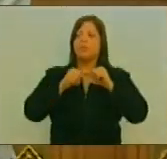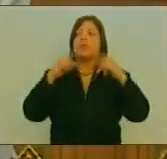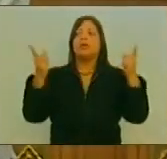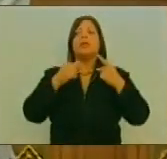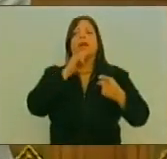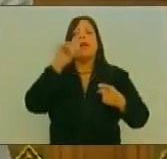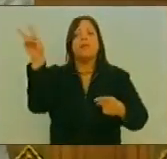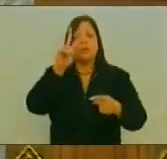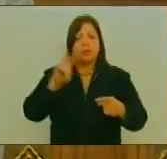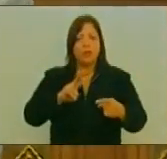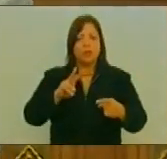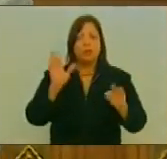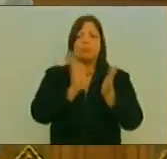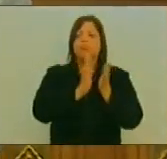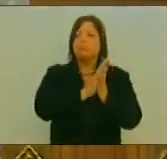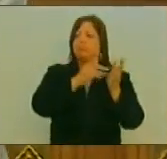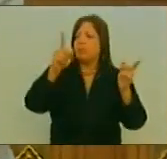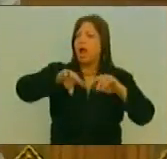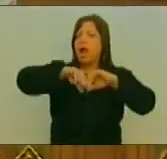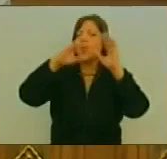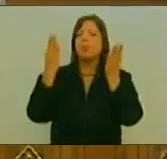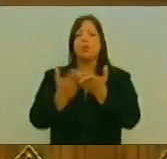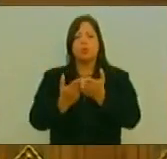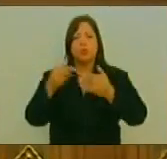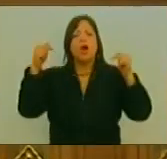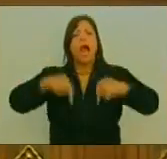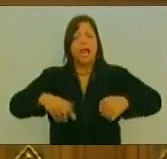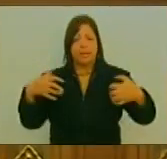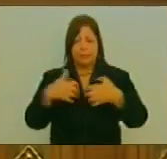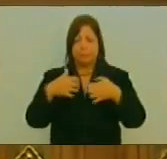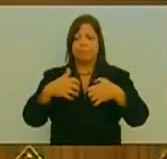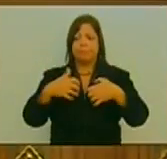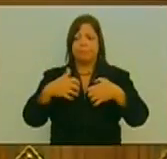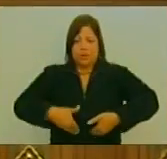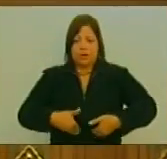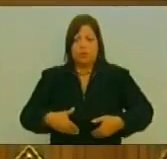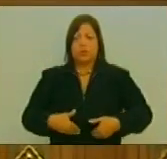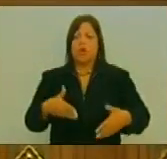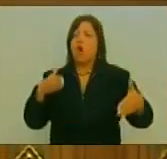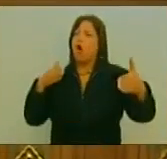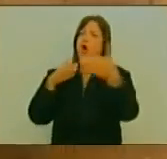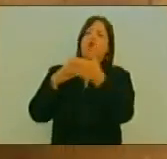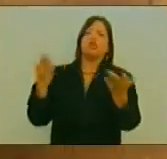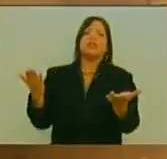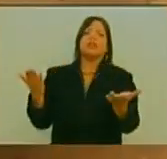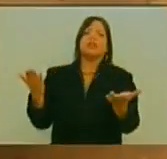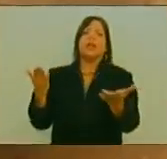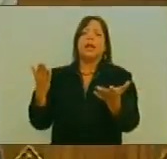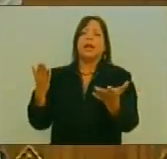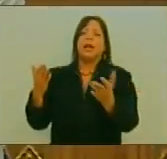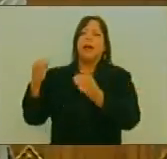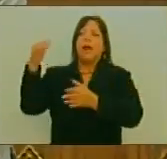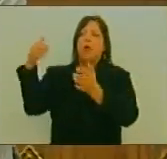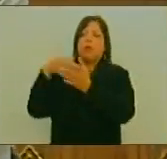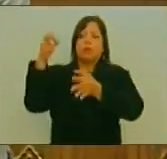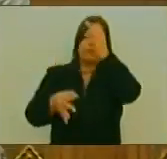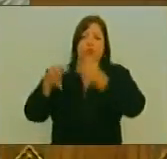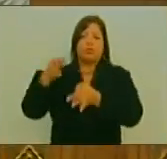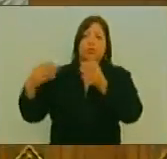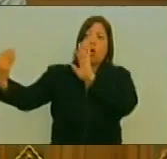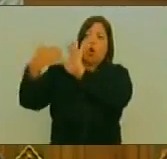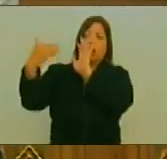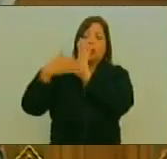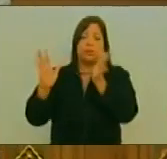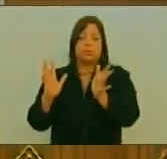los venezolanos Y es lo que tenemos Que decirle al mundo Aquí se lucha Contra Las injusticias Aquí se